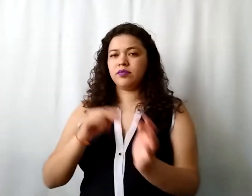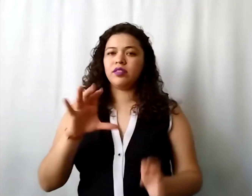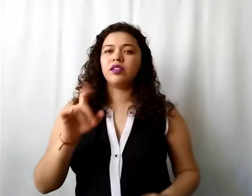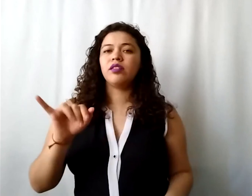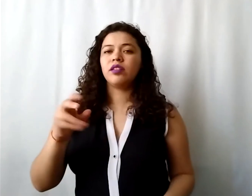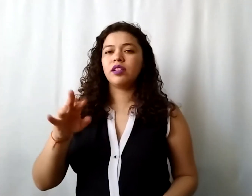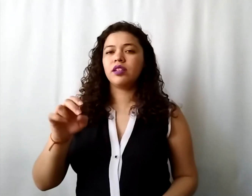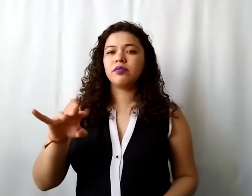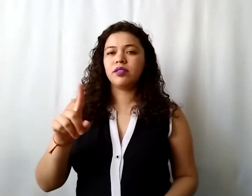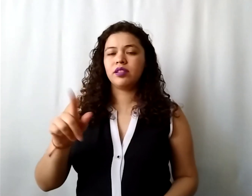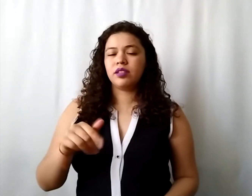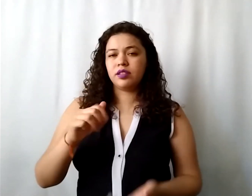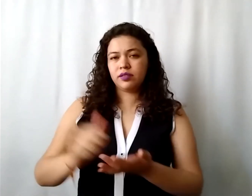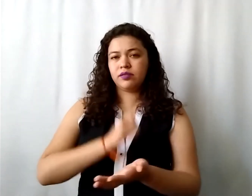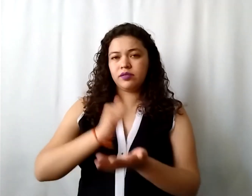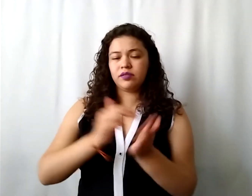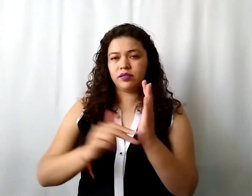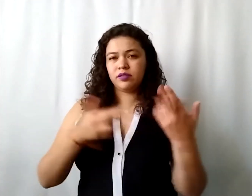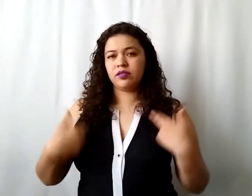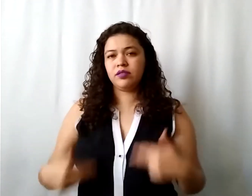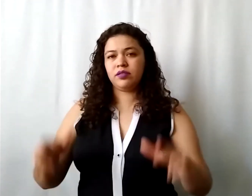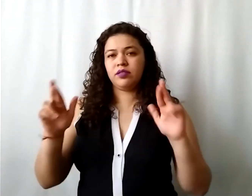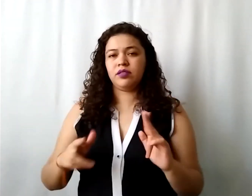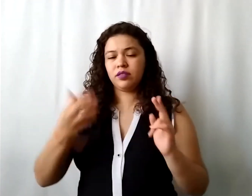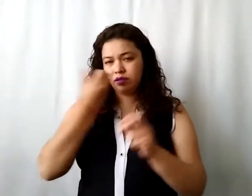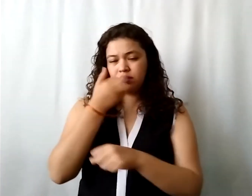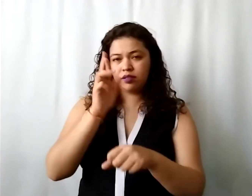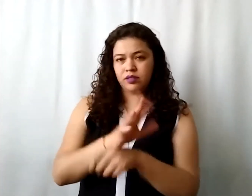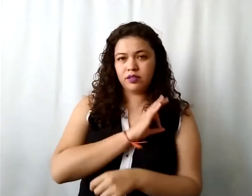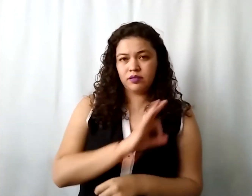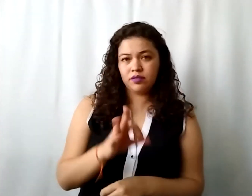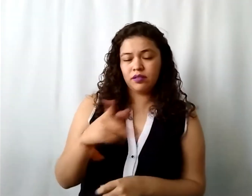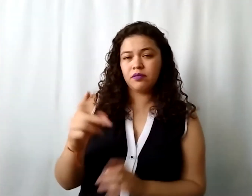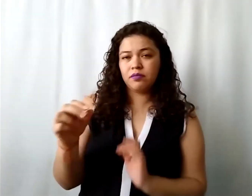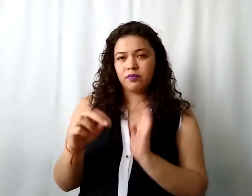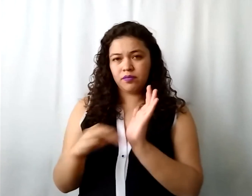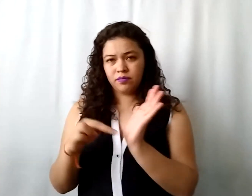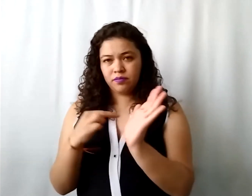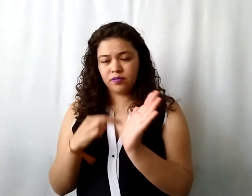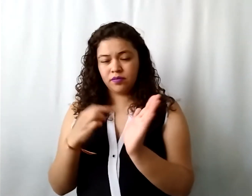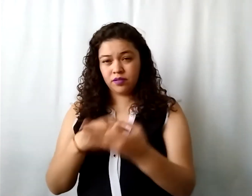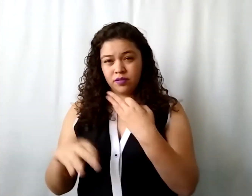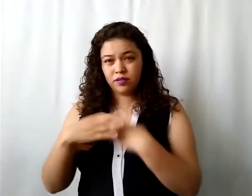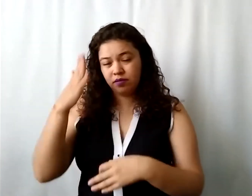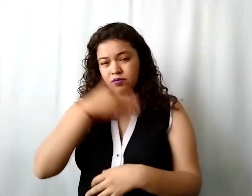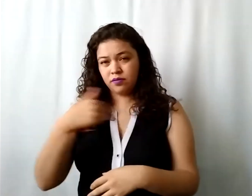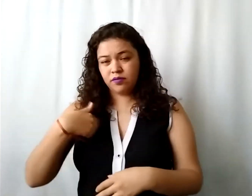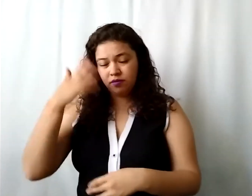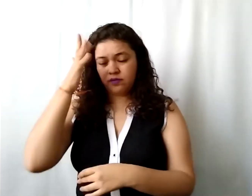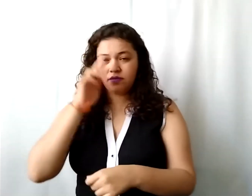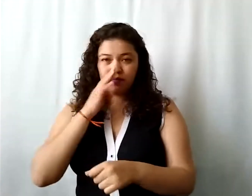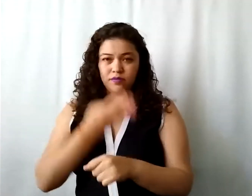el acta puede ser firmada por representante y el secretario pero rubricada en cada hoja por todos los integrantes del patronatro